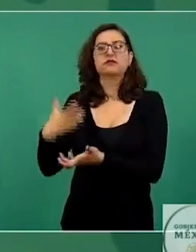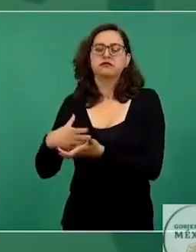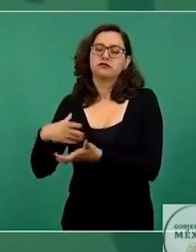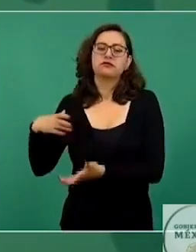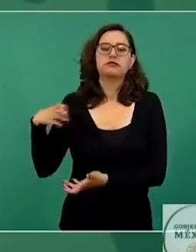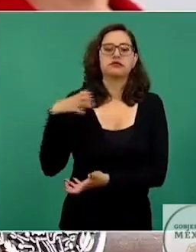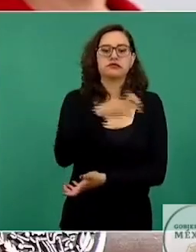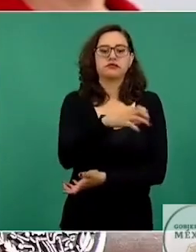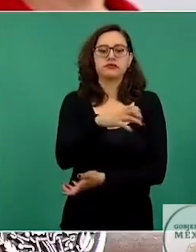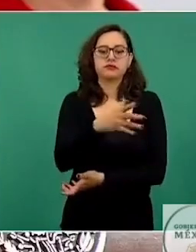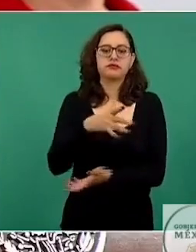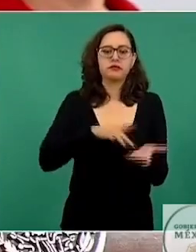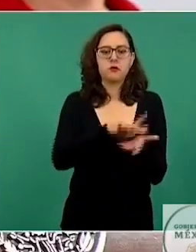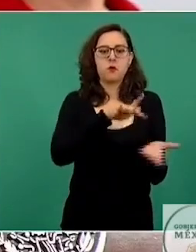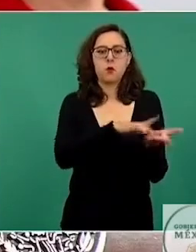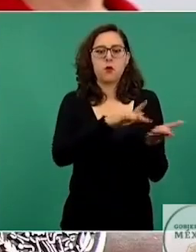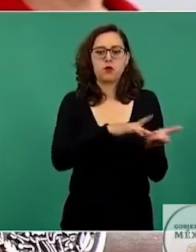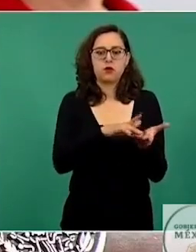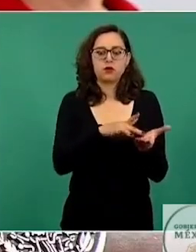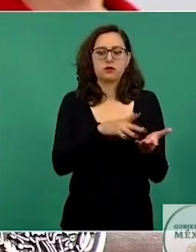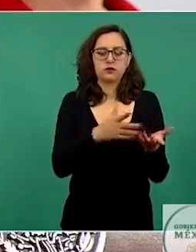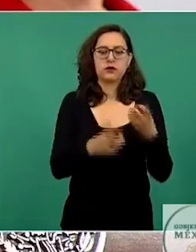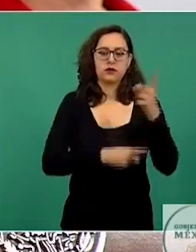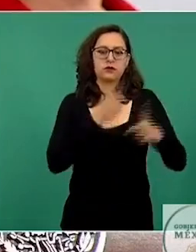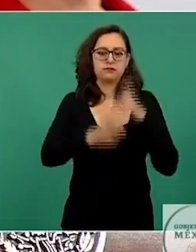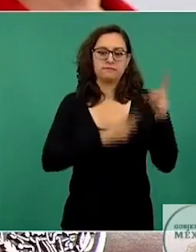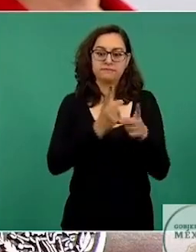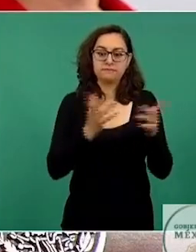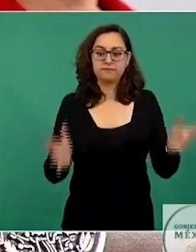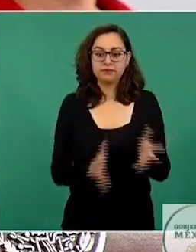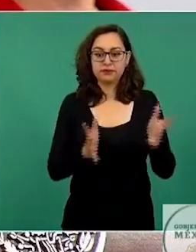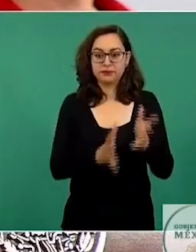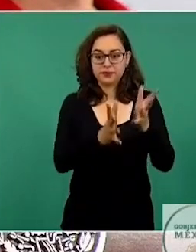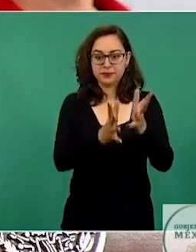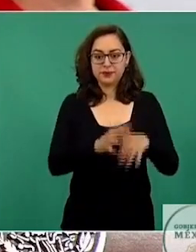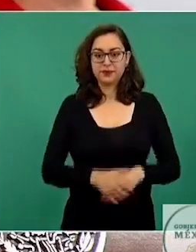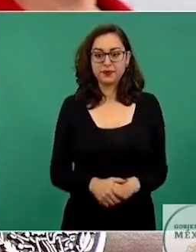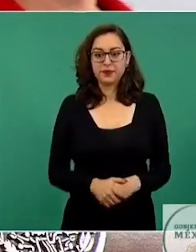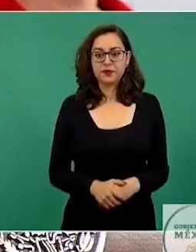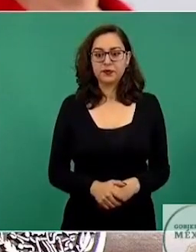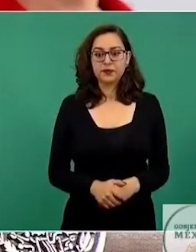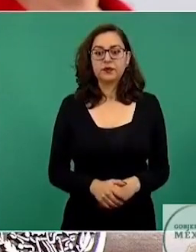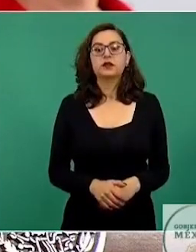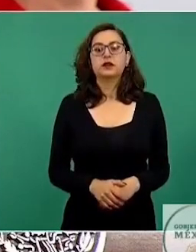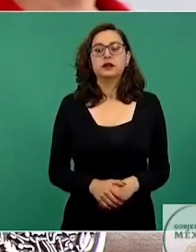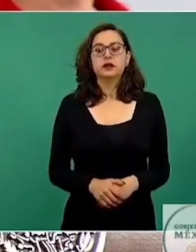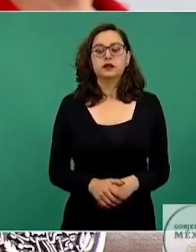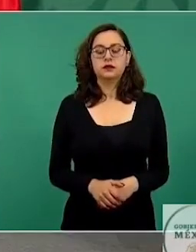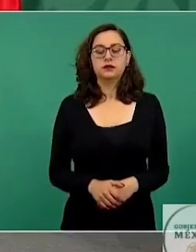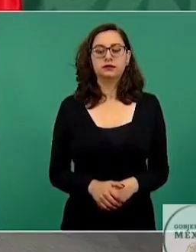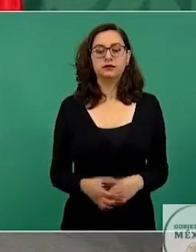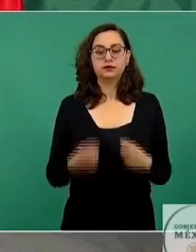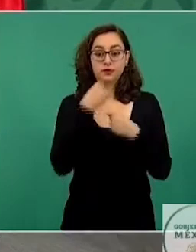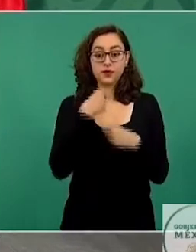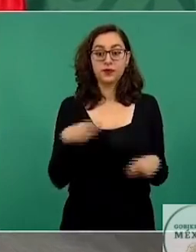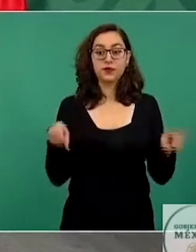para apoyar al deporte, como también de esos fondos se destinan